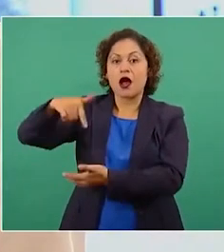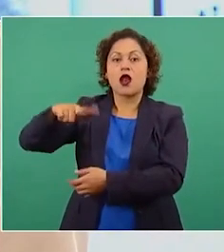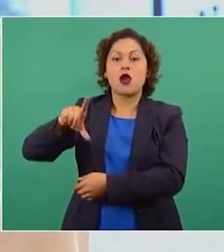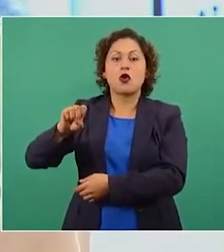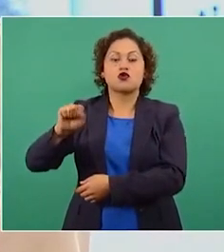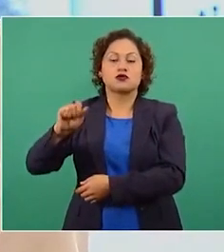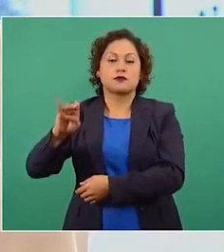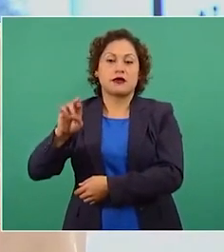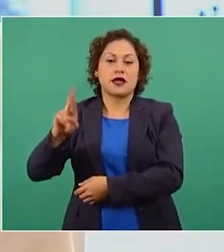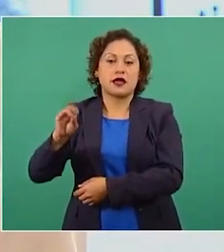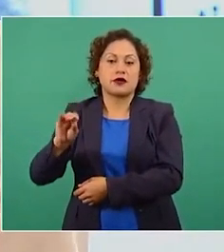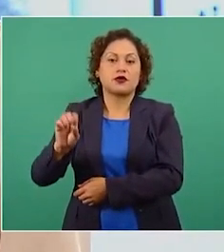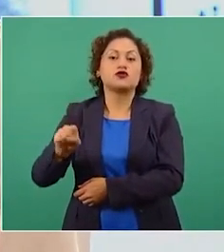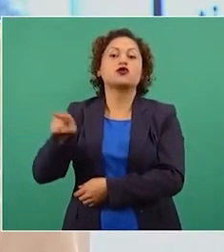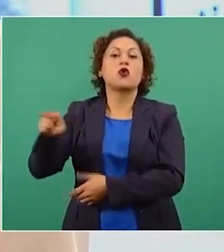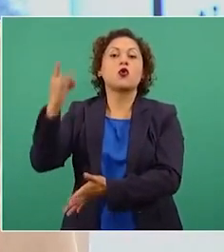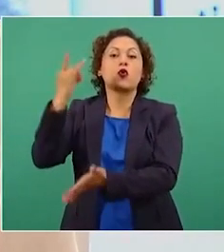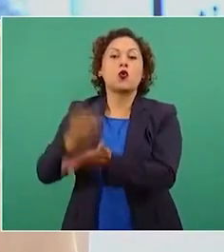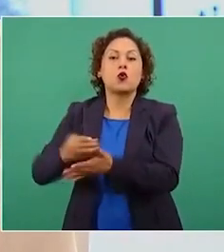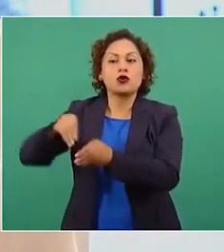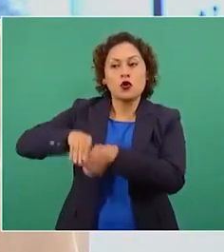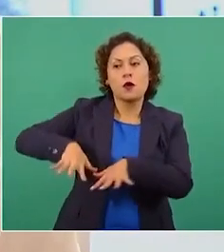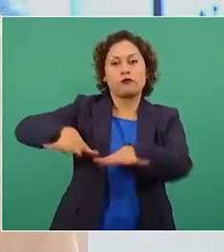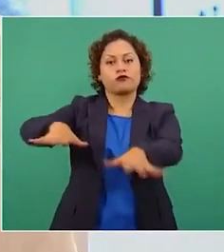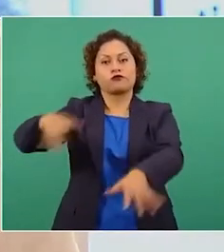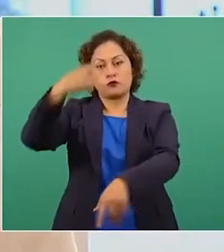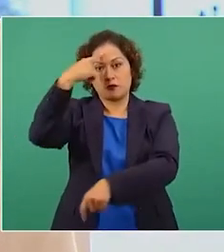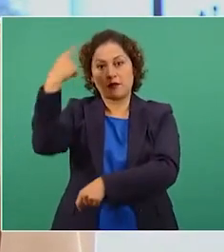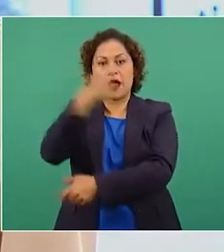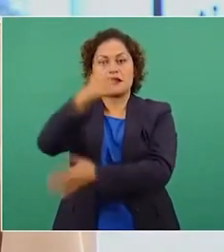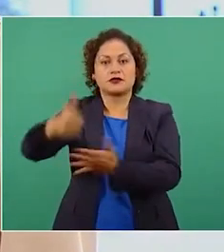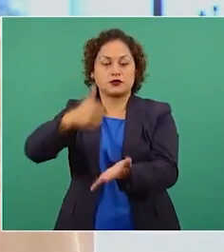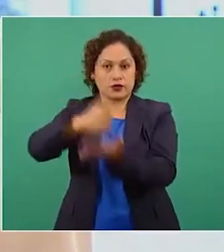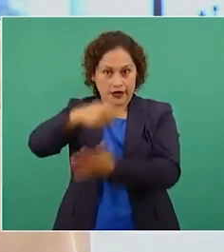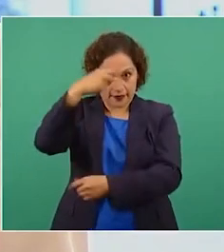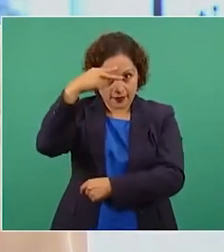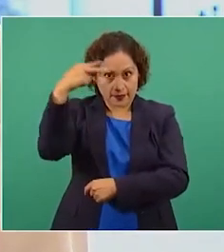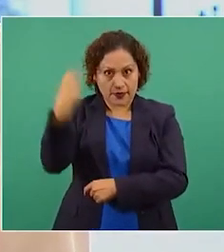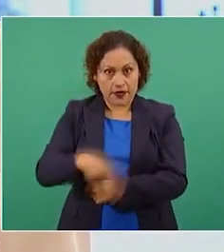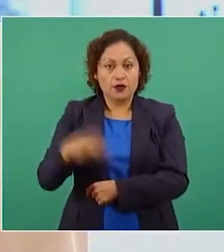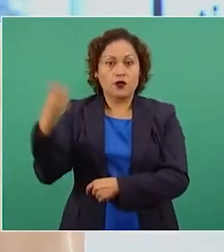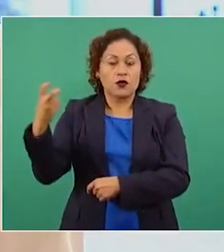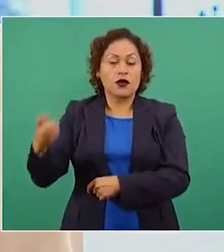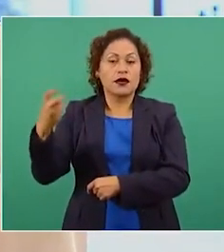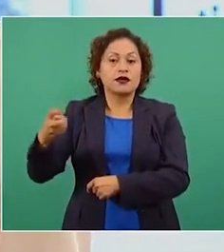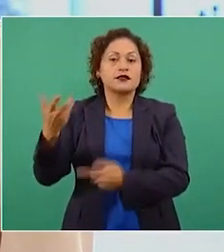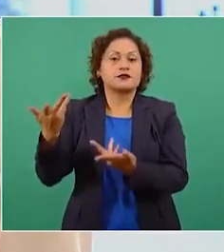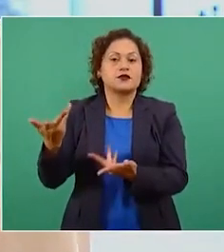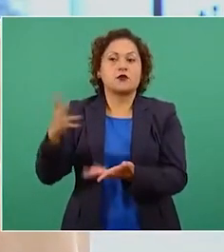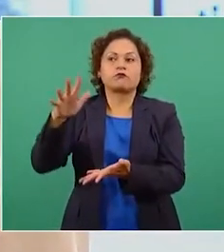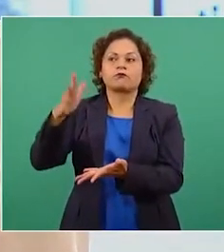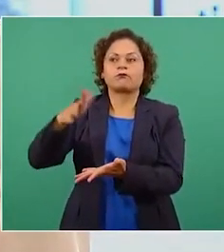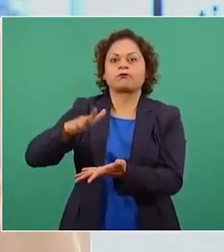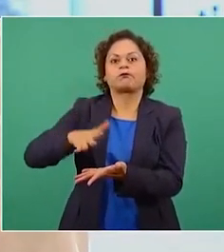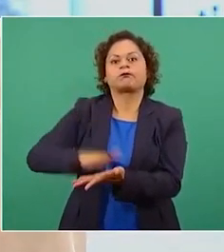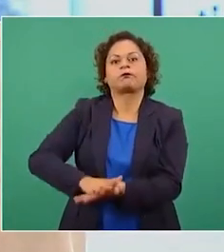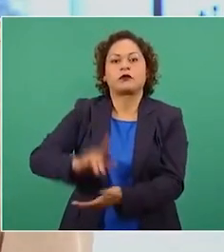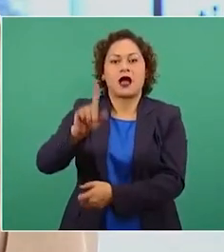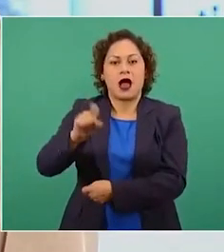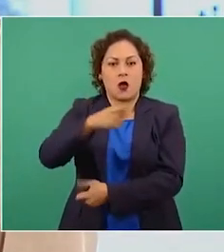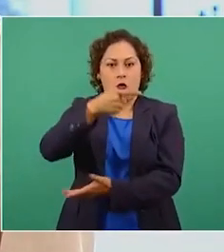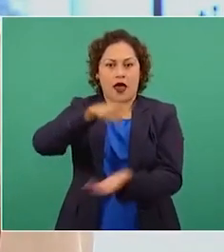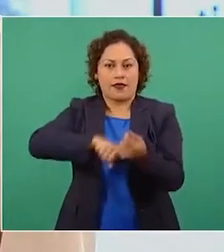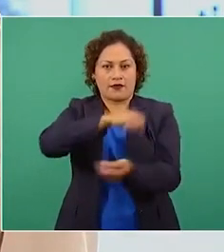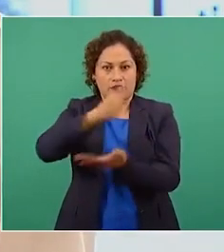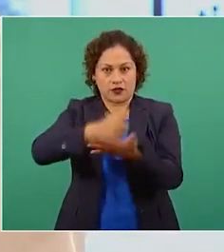una línea de conducción hacia la capital del país, lo que causaría el desabasto de agua en la Ciudad de México. Esto es